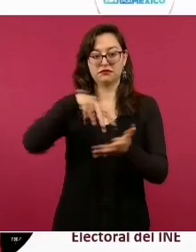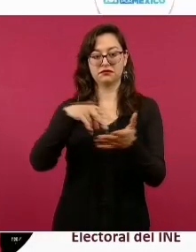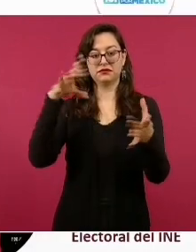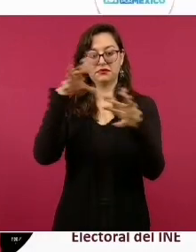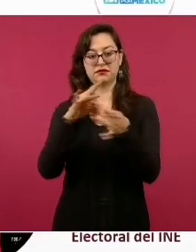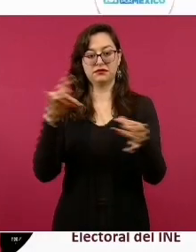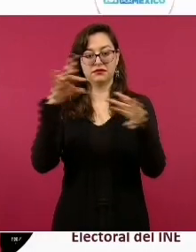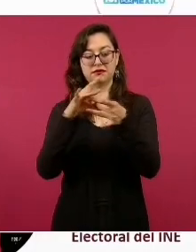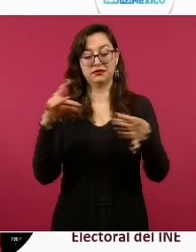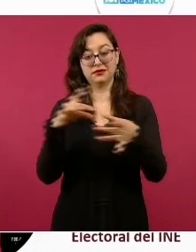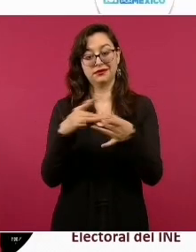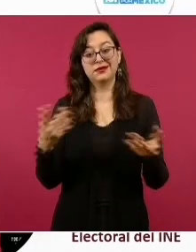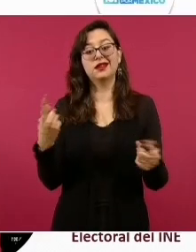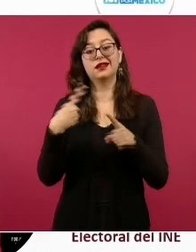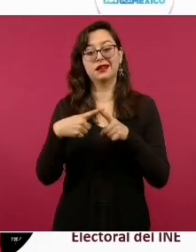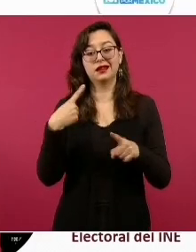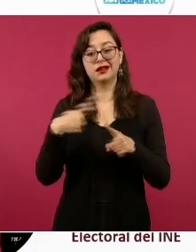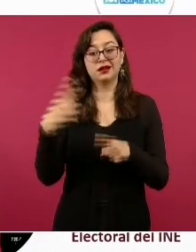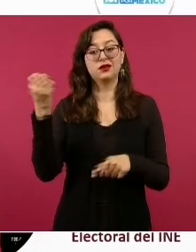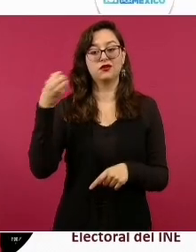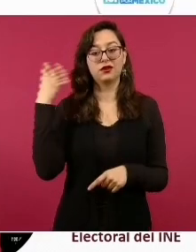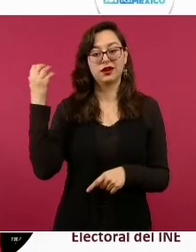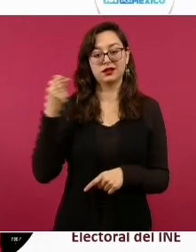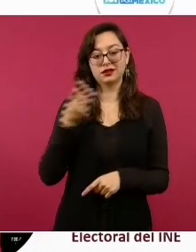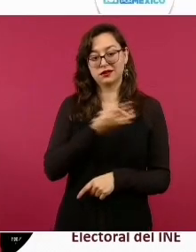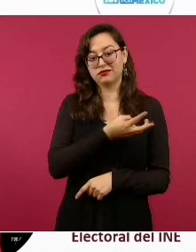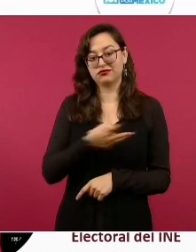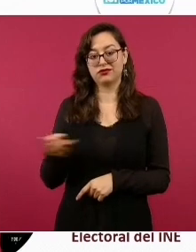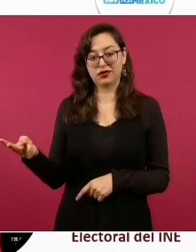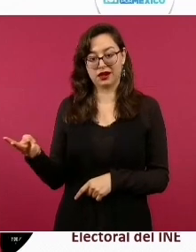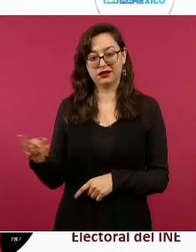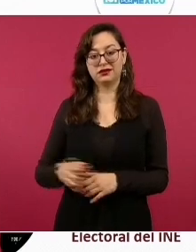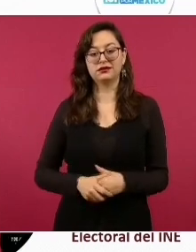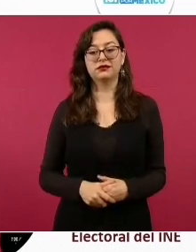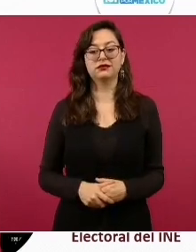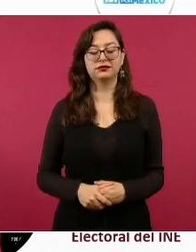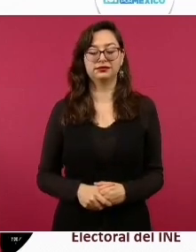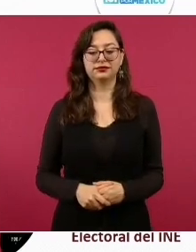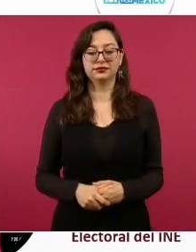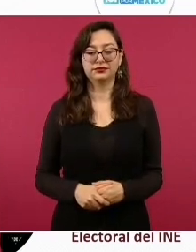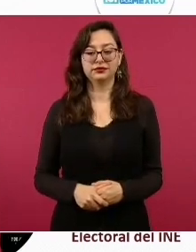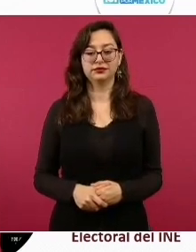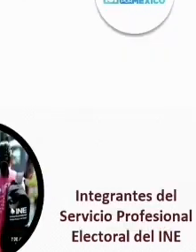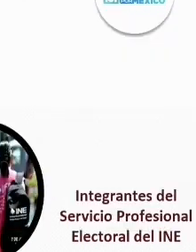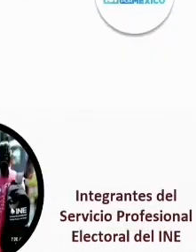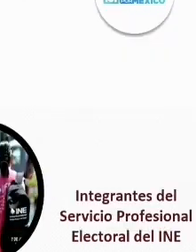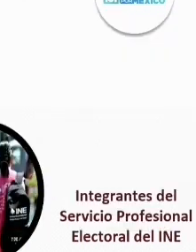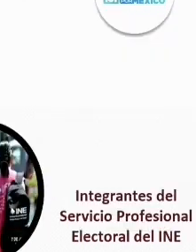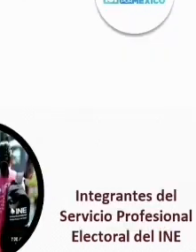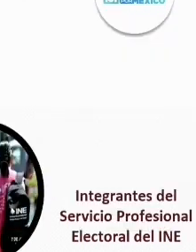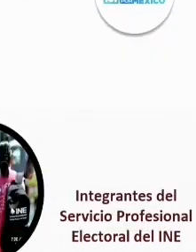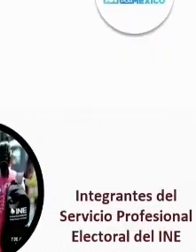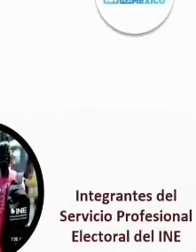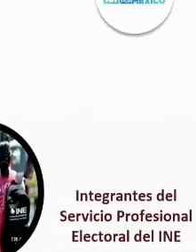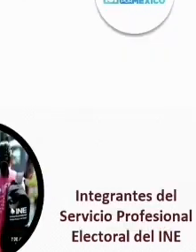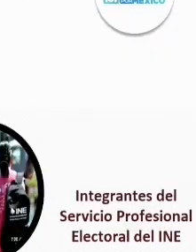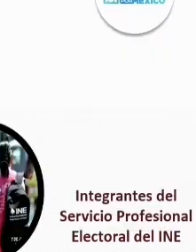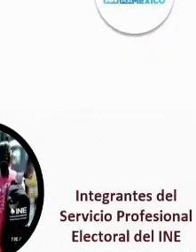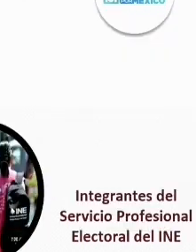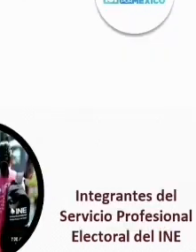hija de José Páez Hierbo, del siempre, pero